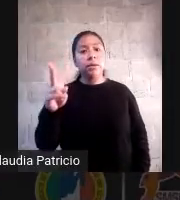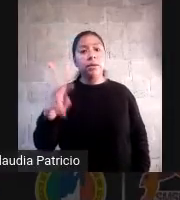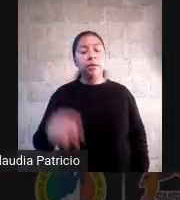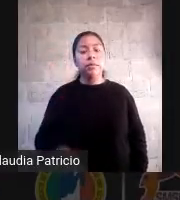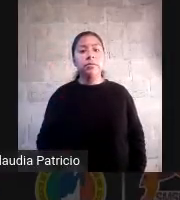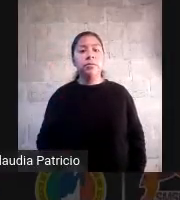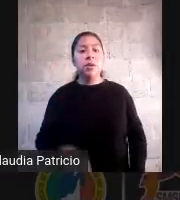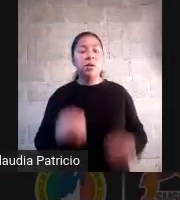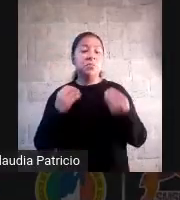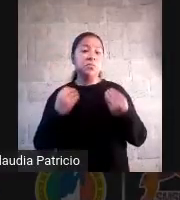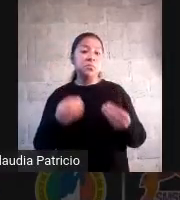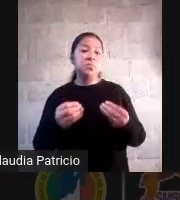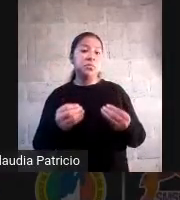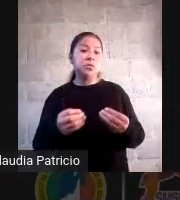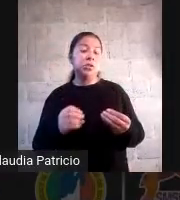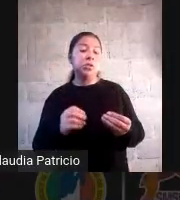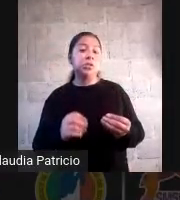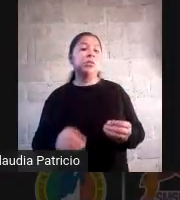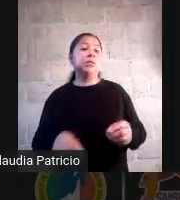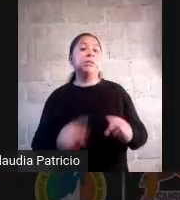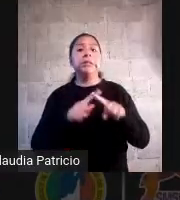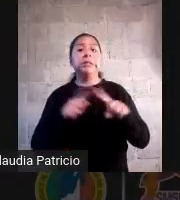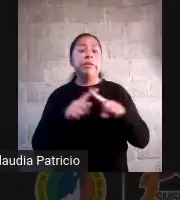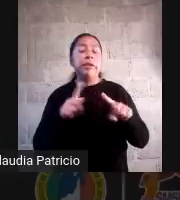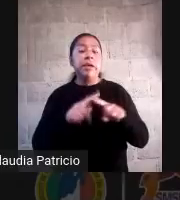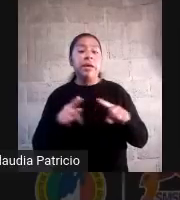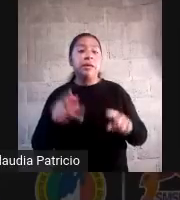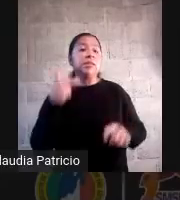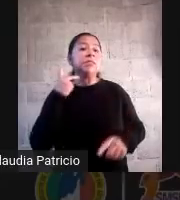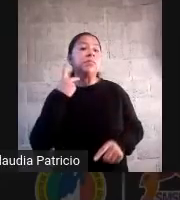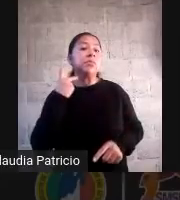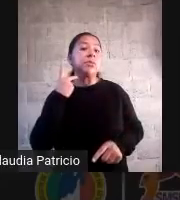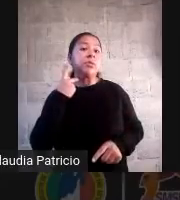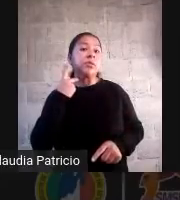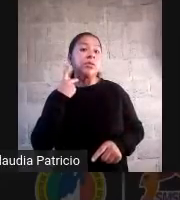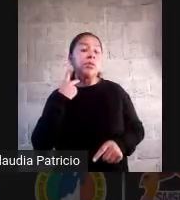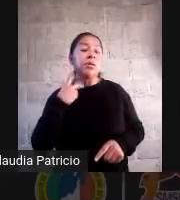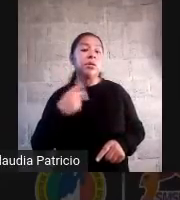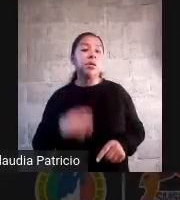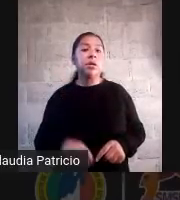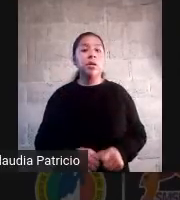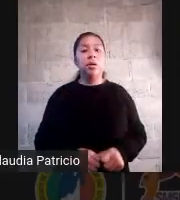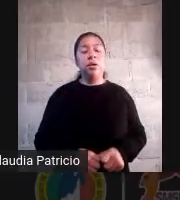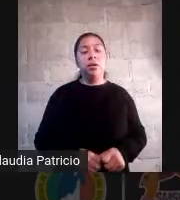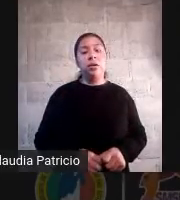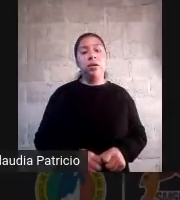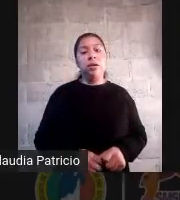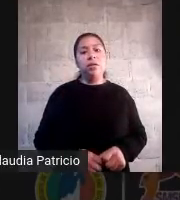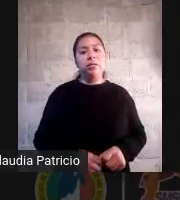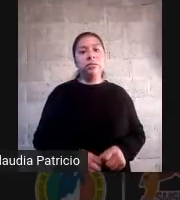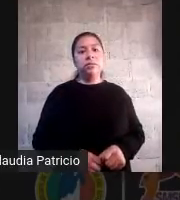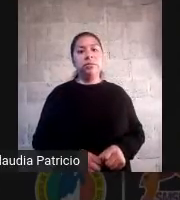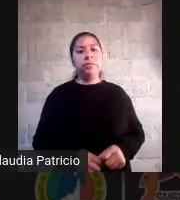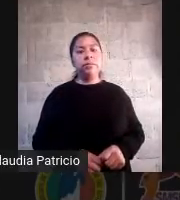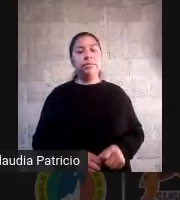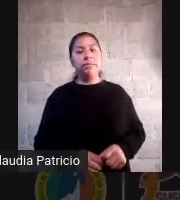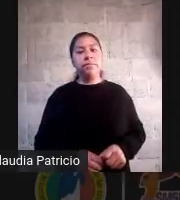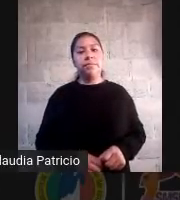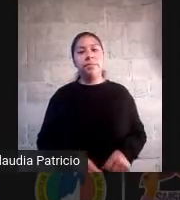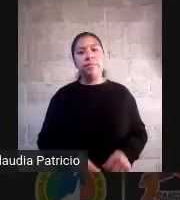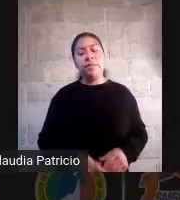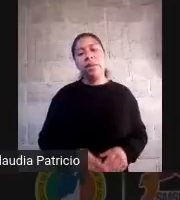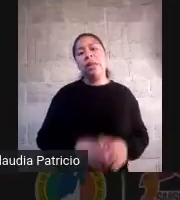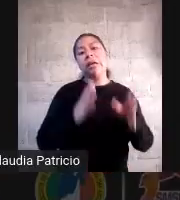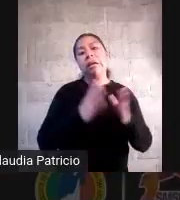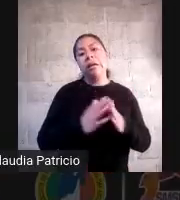en el poder los últimos 20 años varios y el enfoque basado en competencias no se ha movido una rayita en los